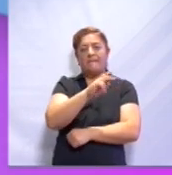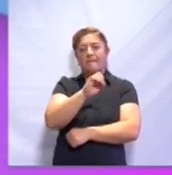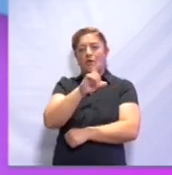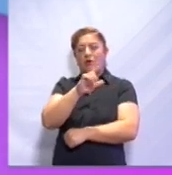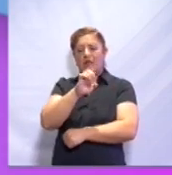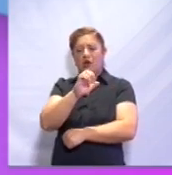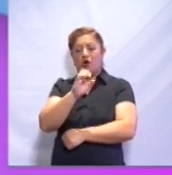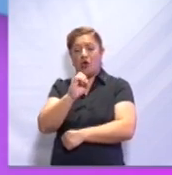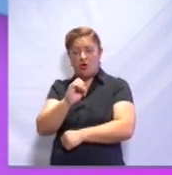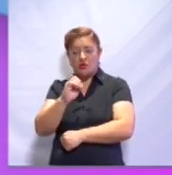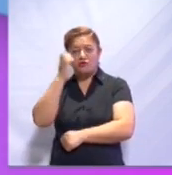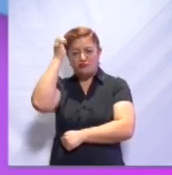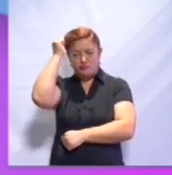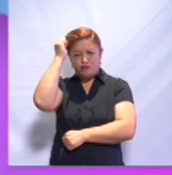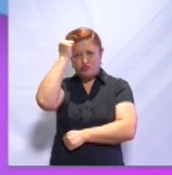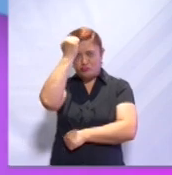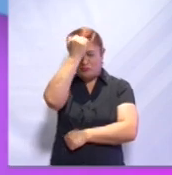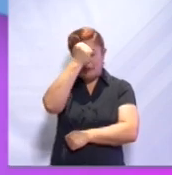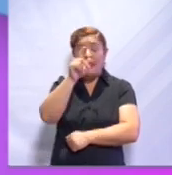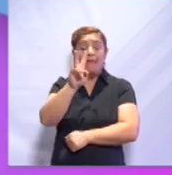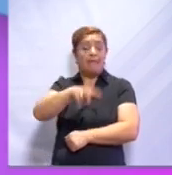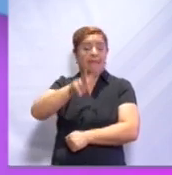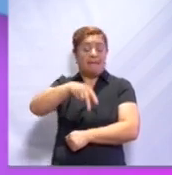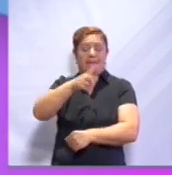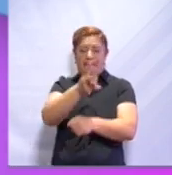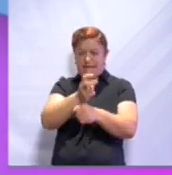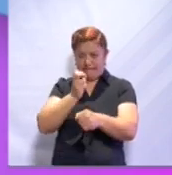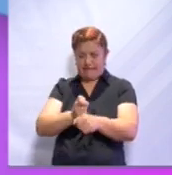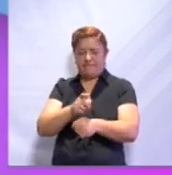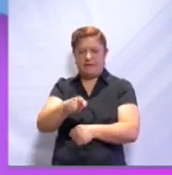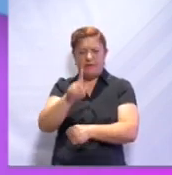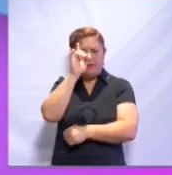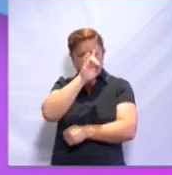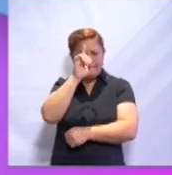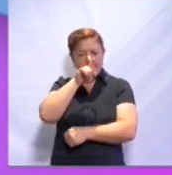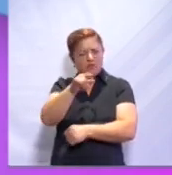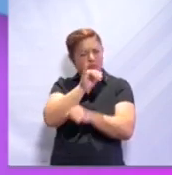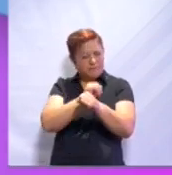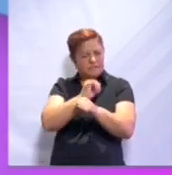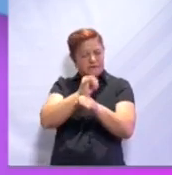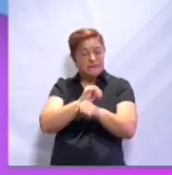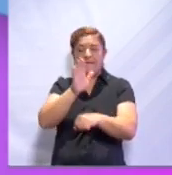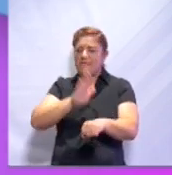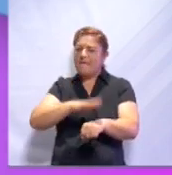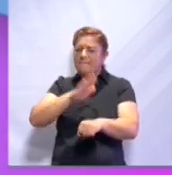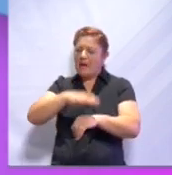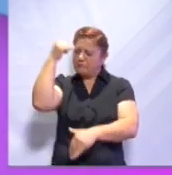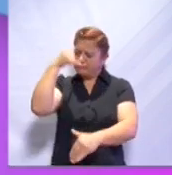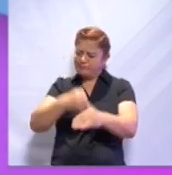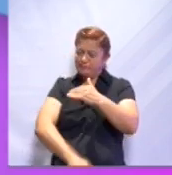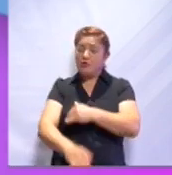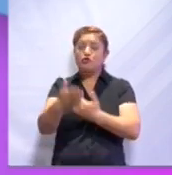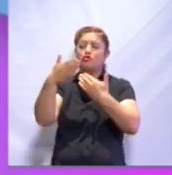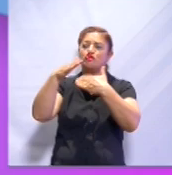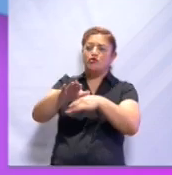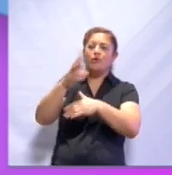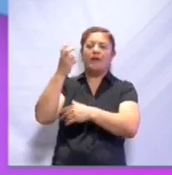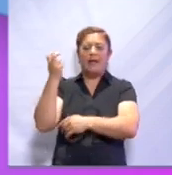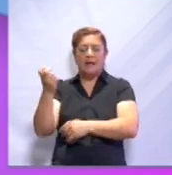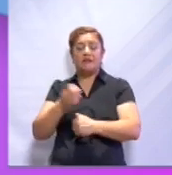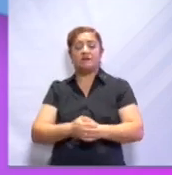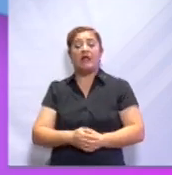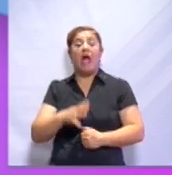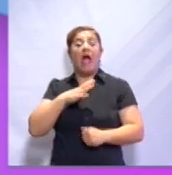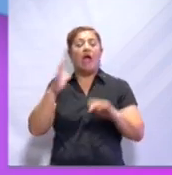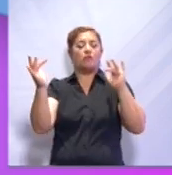que de verdad te invitamos, te invitamos y te sugerimos que investigues un poco más sobre este imperio, ya que tiene una